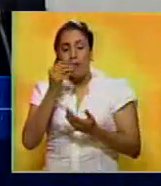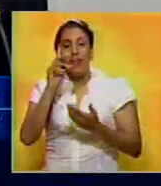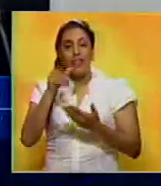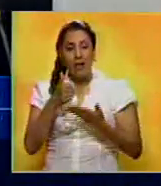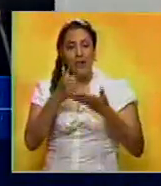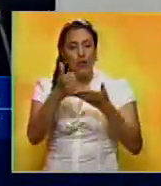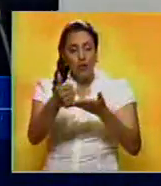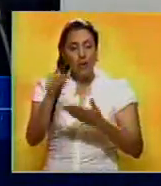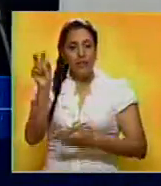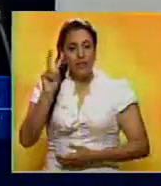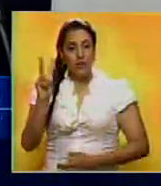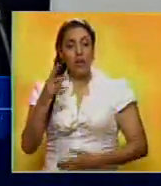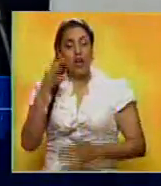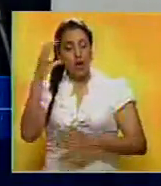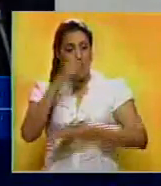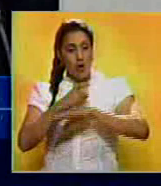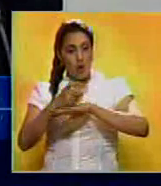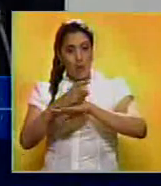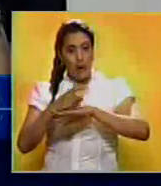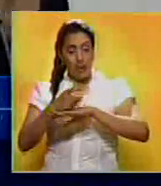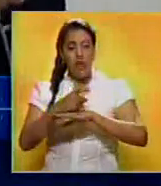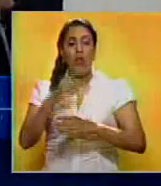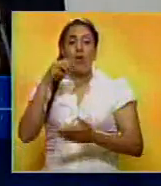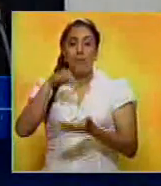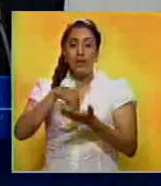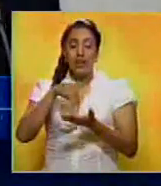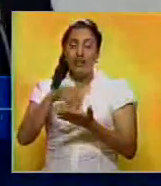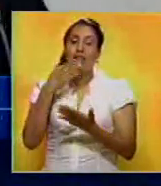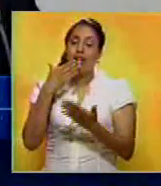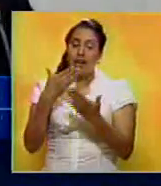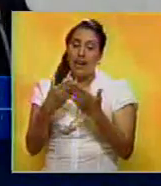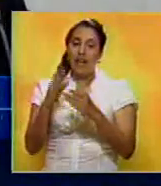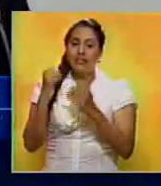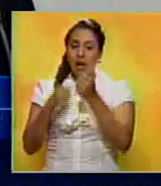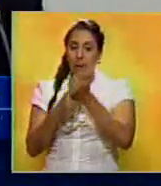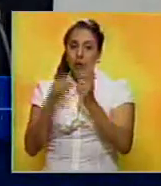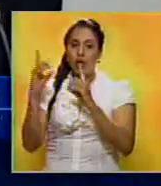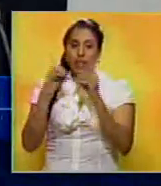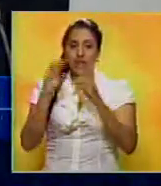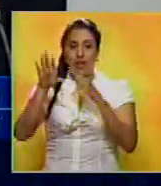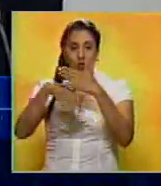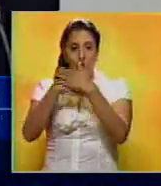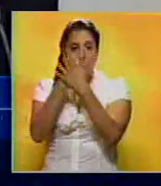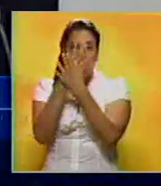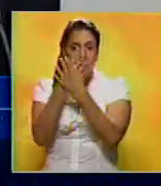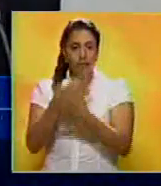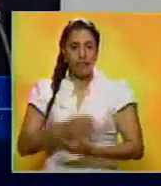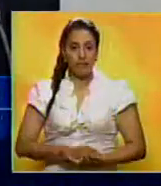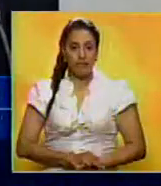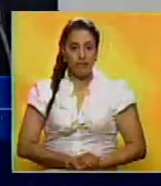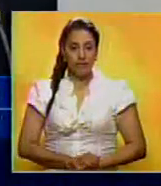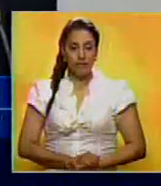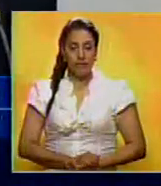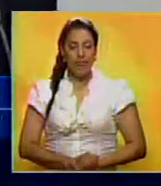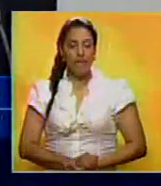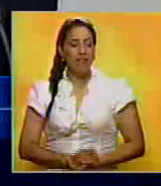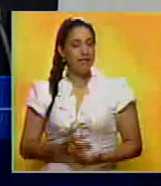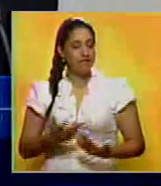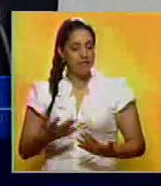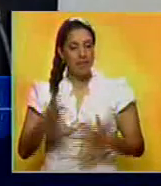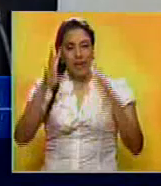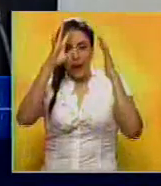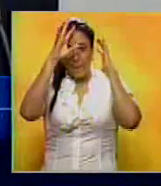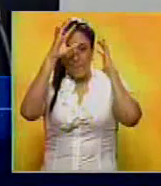El gobernador mirandino agradeció el apoyo demostrado por varios países en el último debate en la OEA. Que el